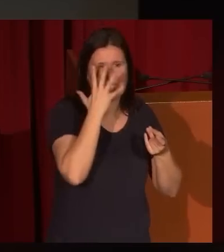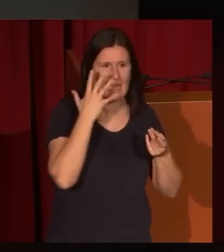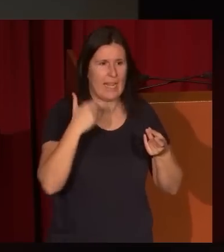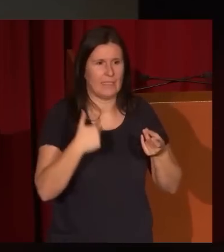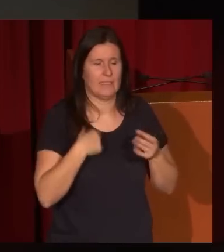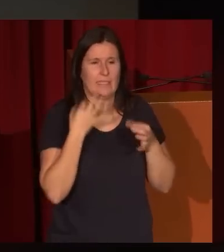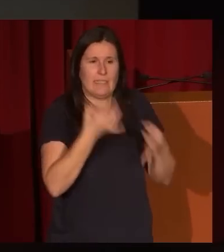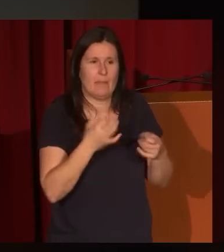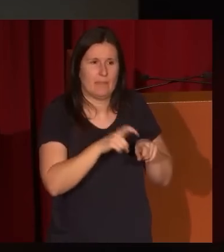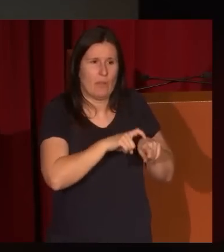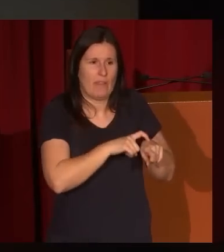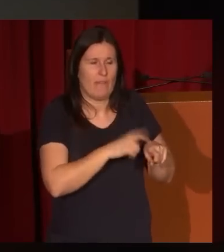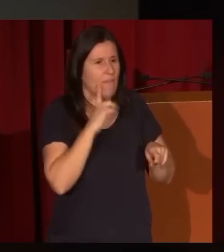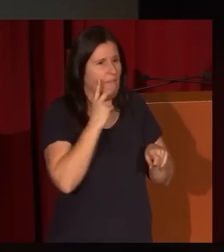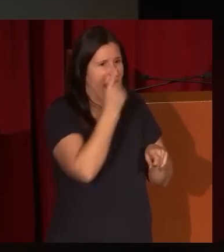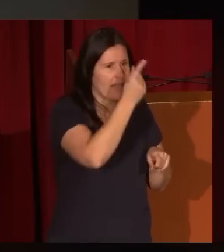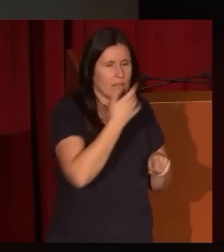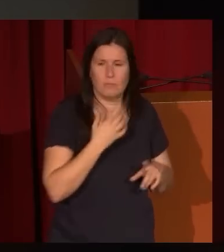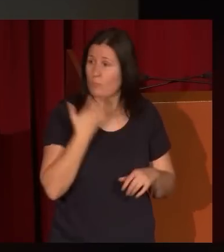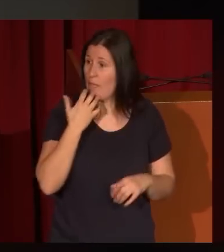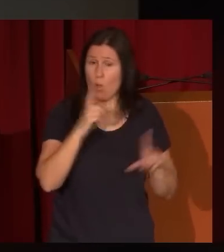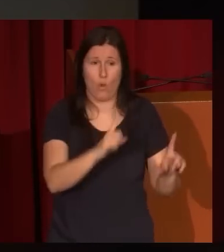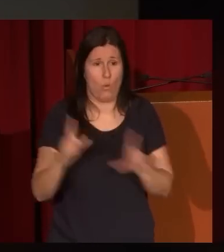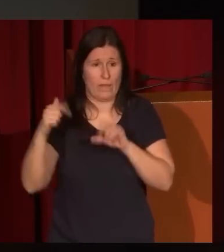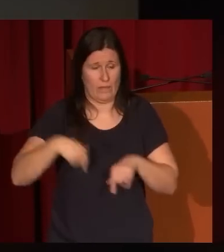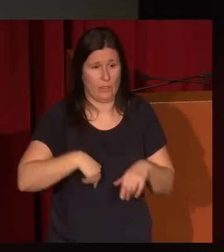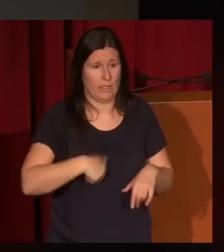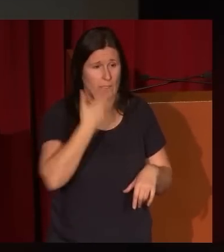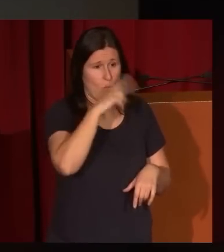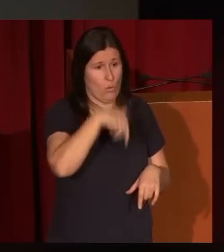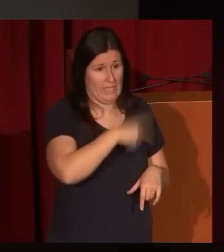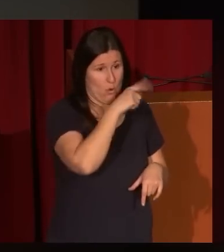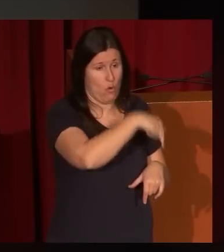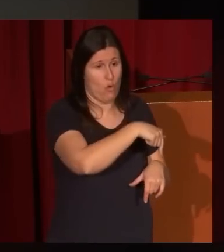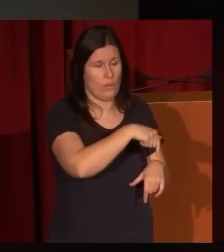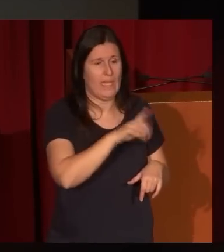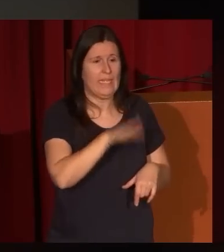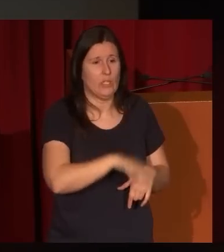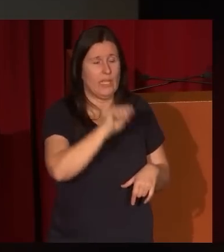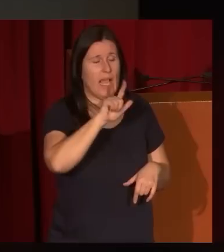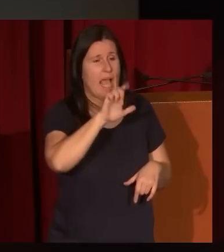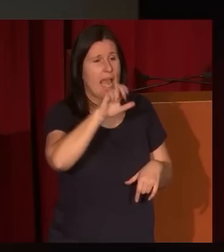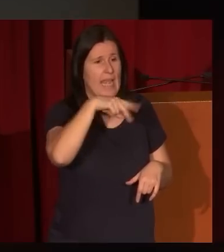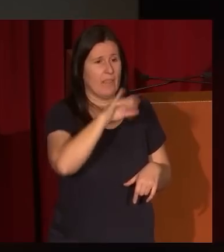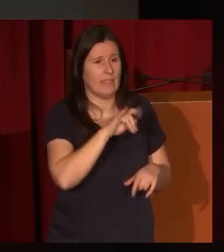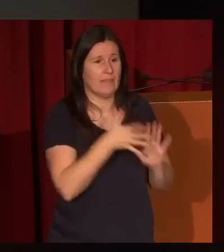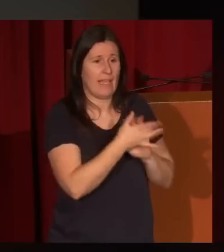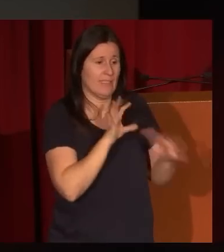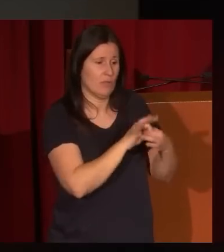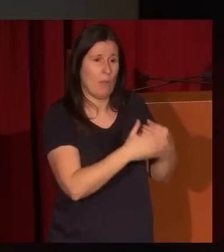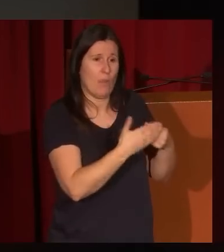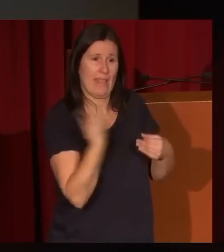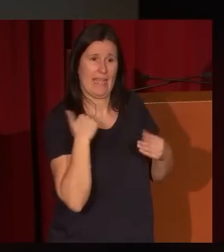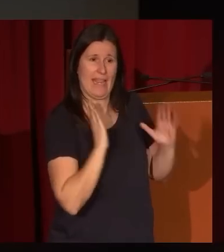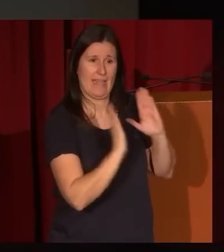velazqueña. Les traigo simplemente a modo de ejemplo el cuadro que tenemos aquí en el Prado, del niño de Alenza, es decir, es una moda que responde a ese sentido.